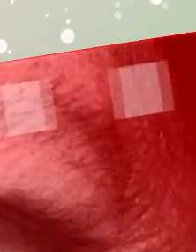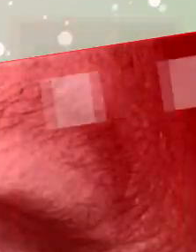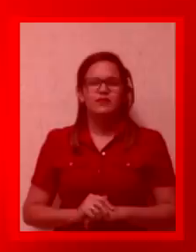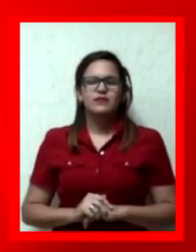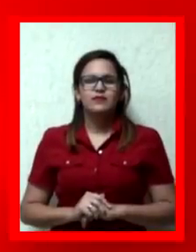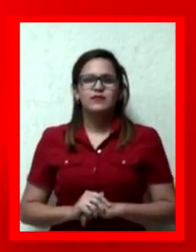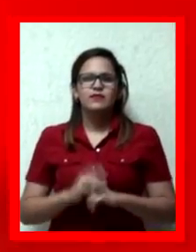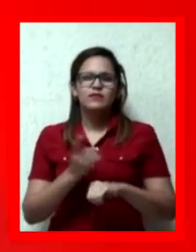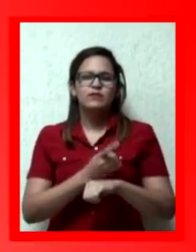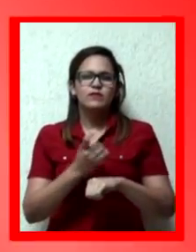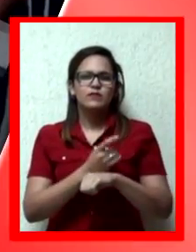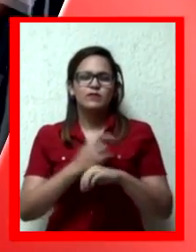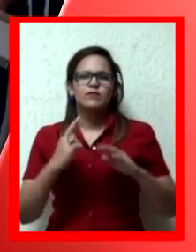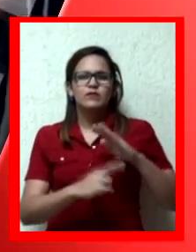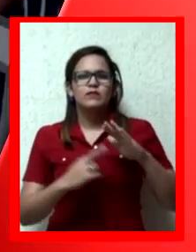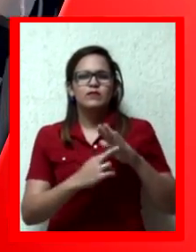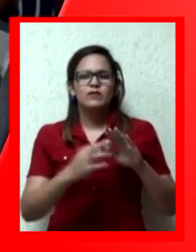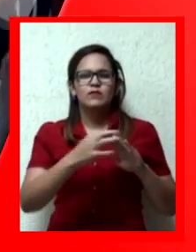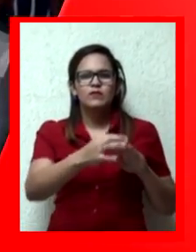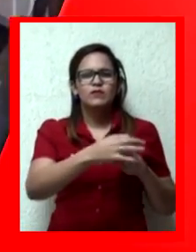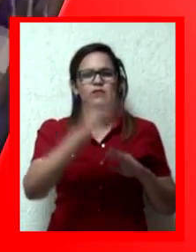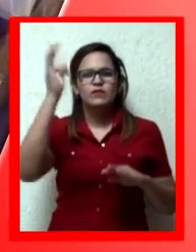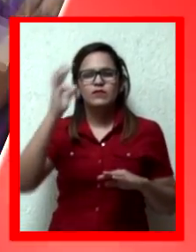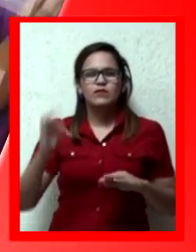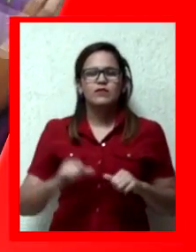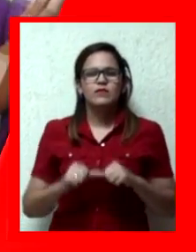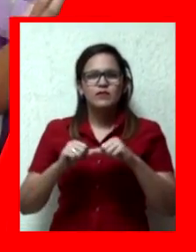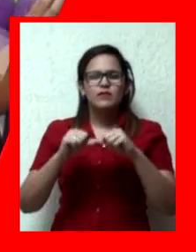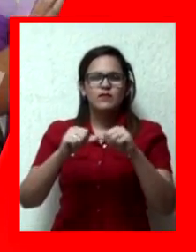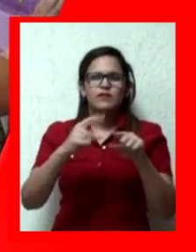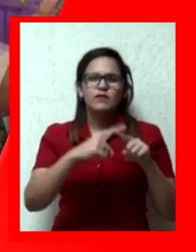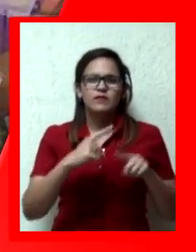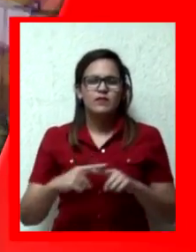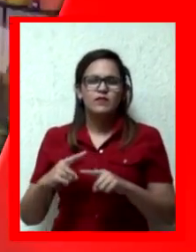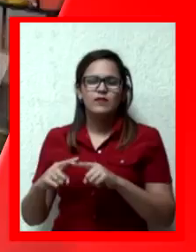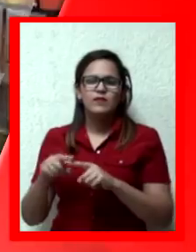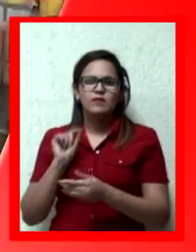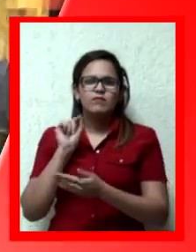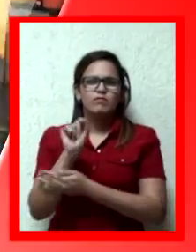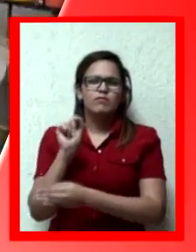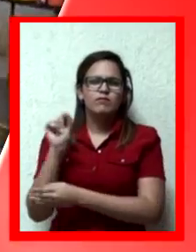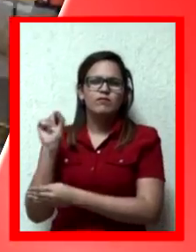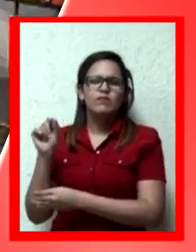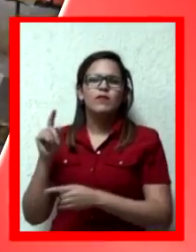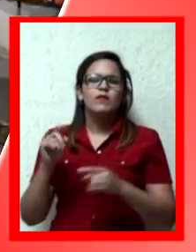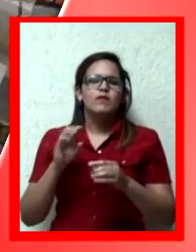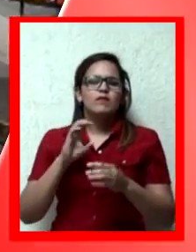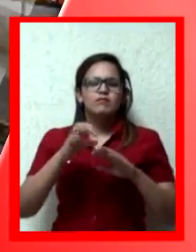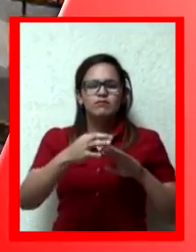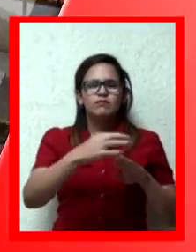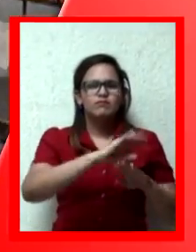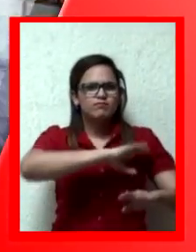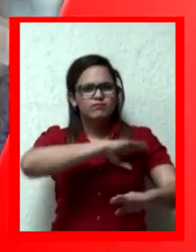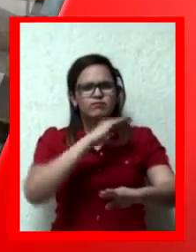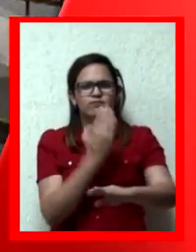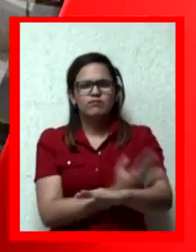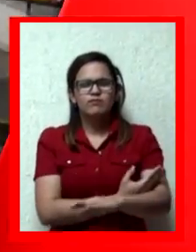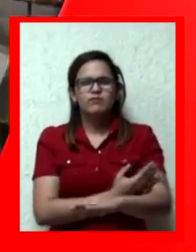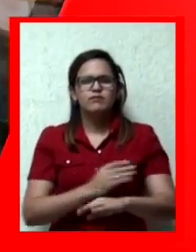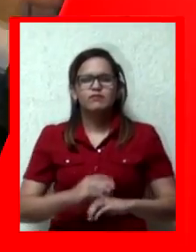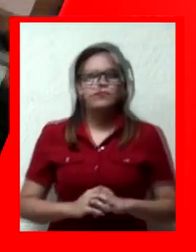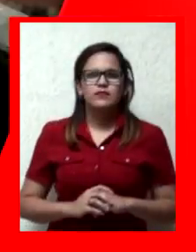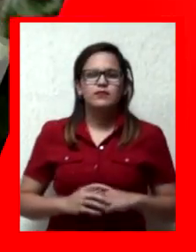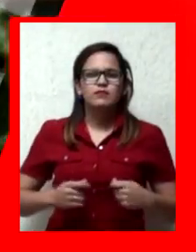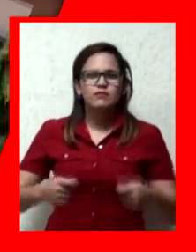El gobierno revolucionario de Freites avanza en aspectos claves que nos permiten consolidarnos como un municipio